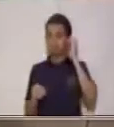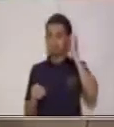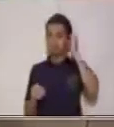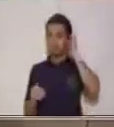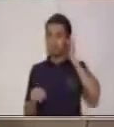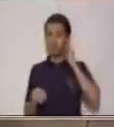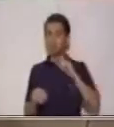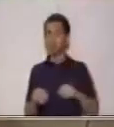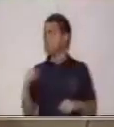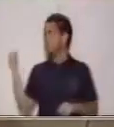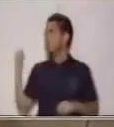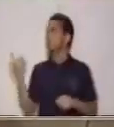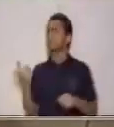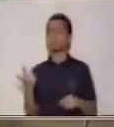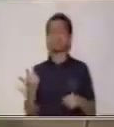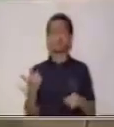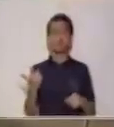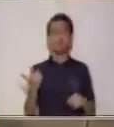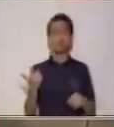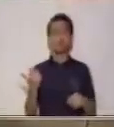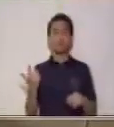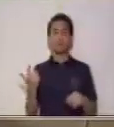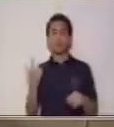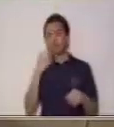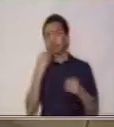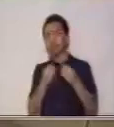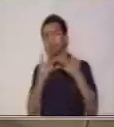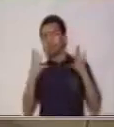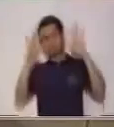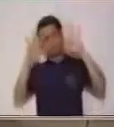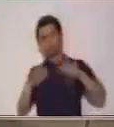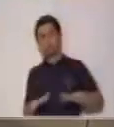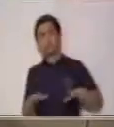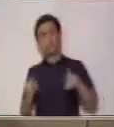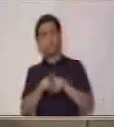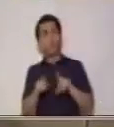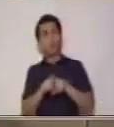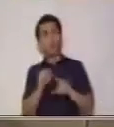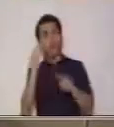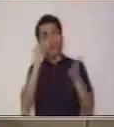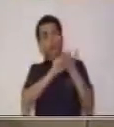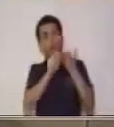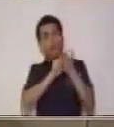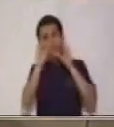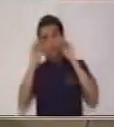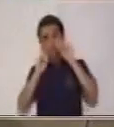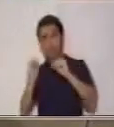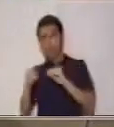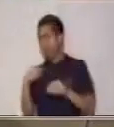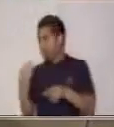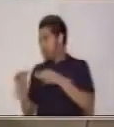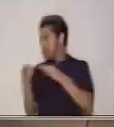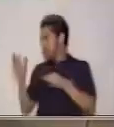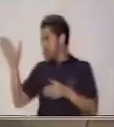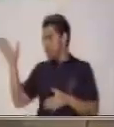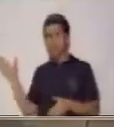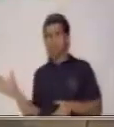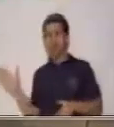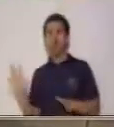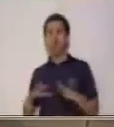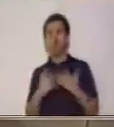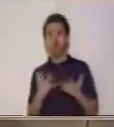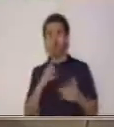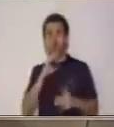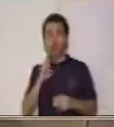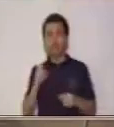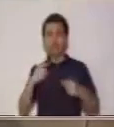anuncios publicitarios, no varía en mucho la estructura. Yo te voy a ir explicando cuál es la estructura de un